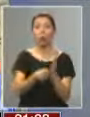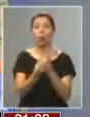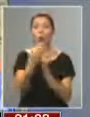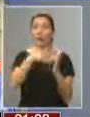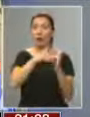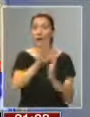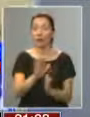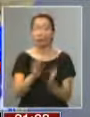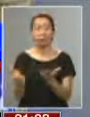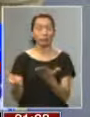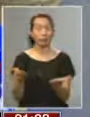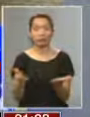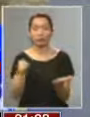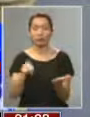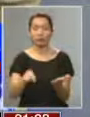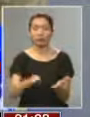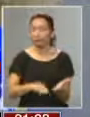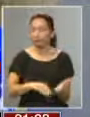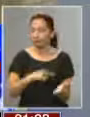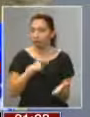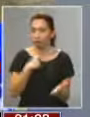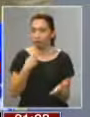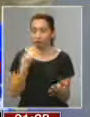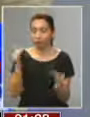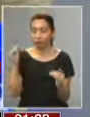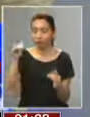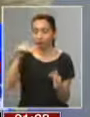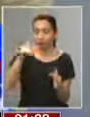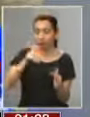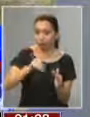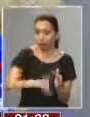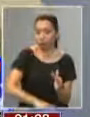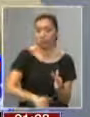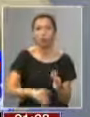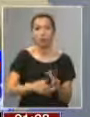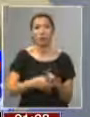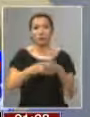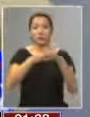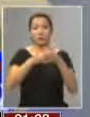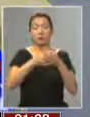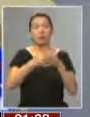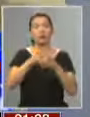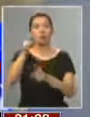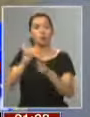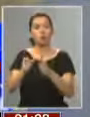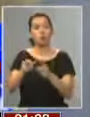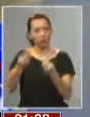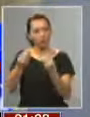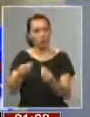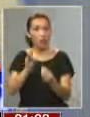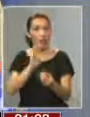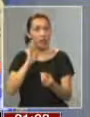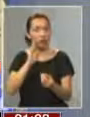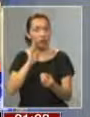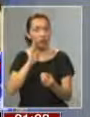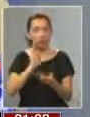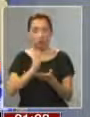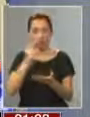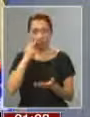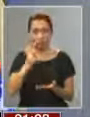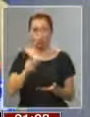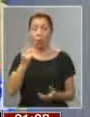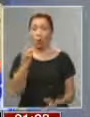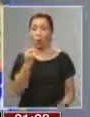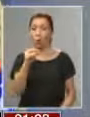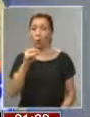mayoría, cierto que aquí hay un fracaso estrepitoso de esta elite, donde hay gente decente, sin lugar a duda, en todos lados. Mire, es la